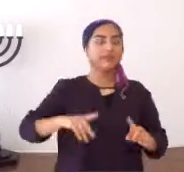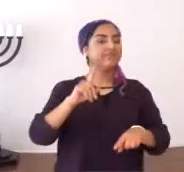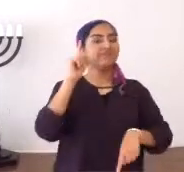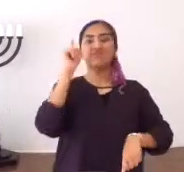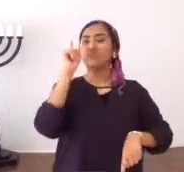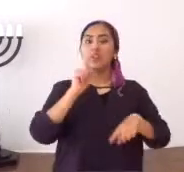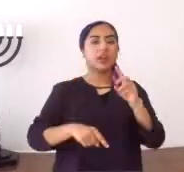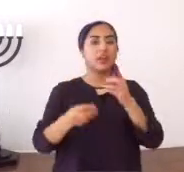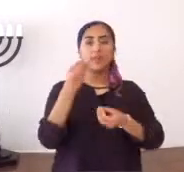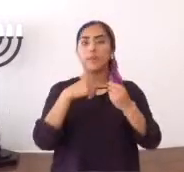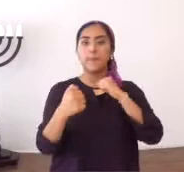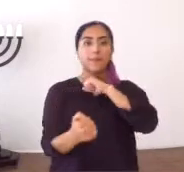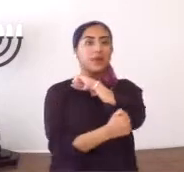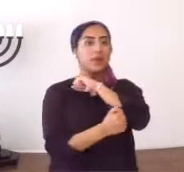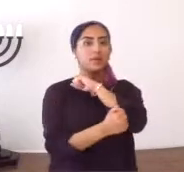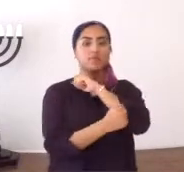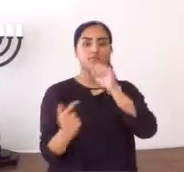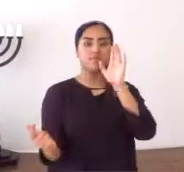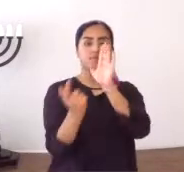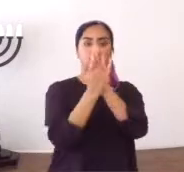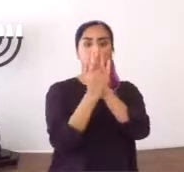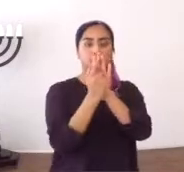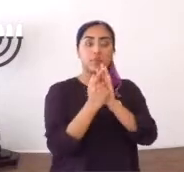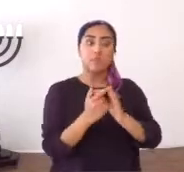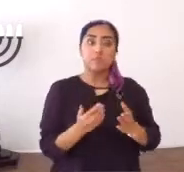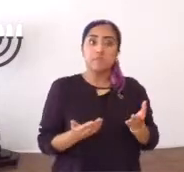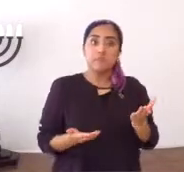pero ningún incircunciso comerá de ella,